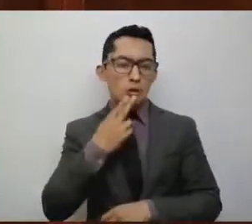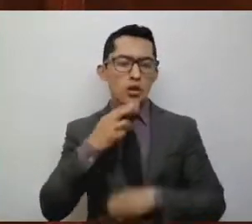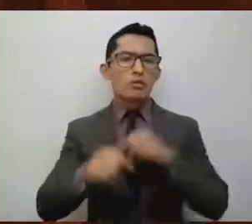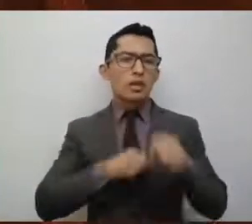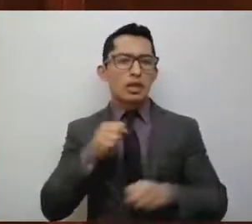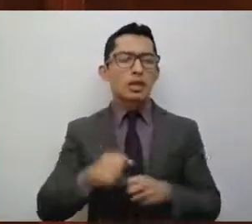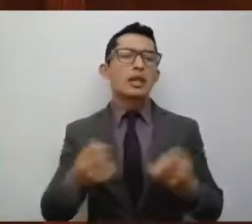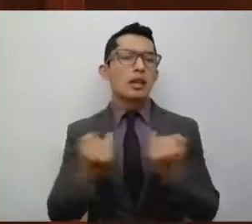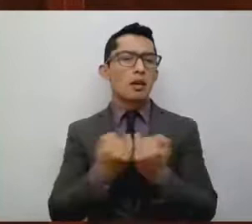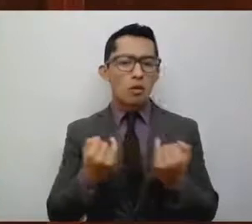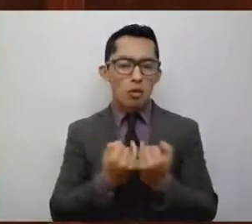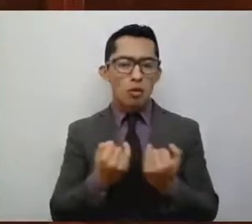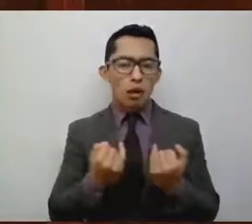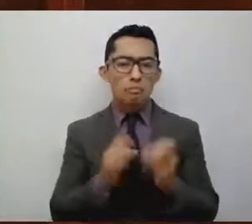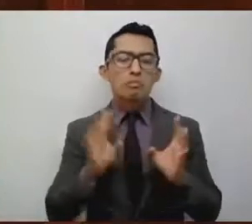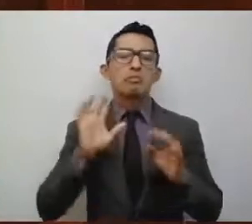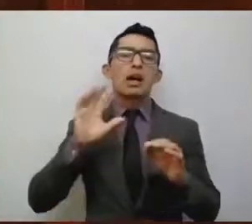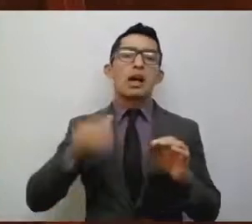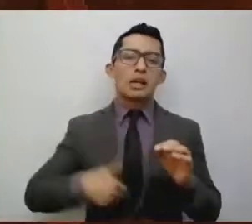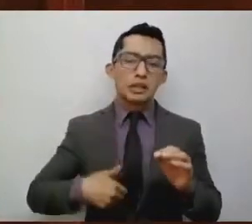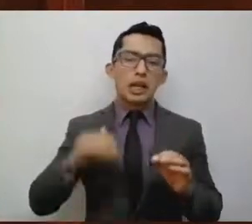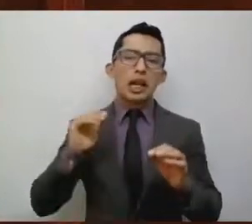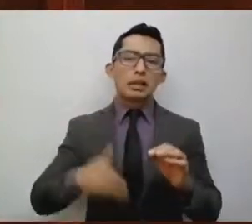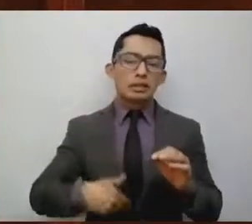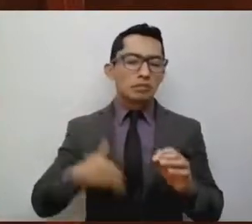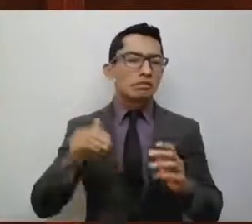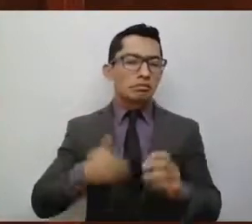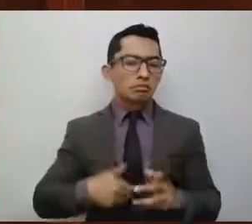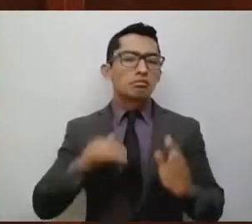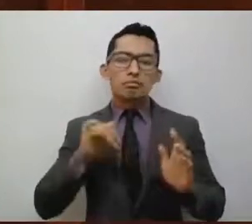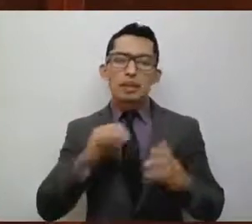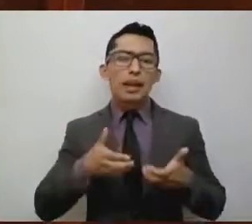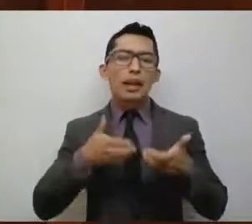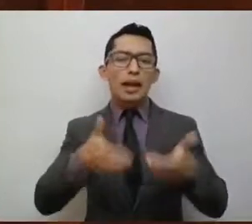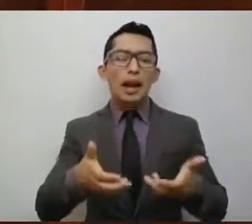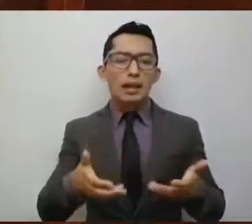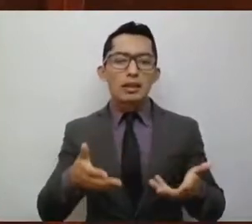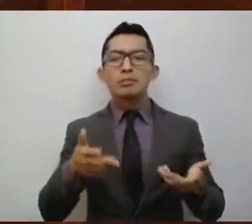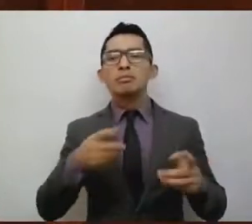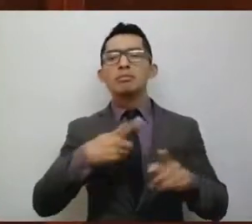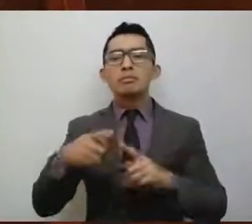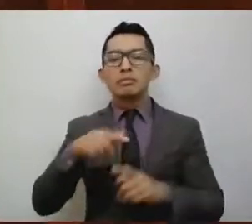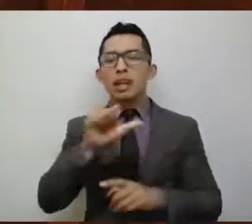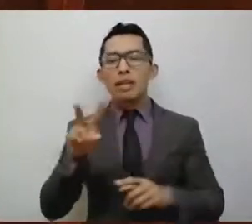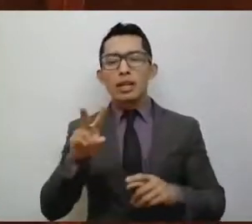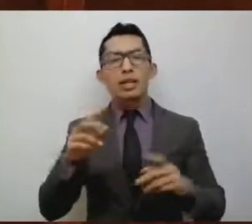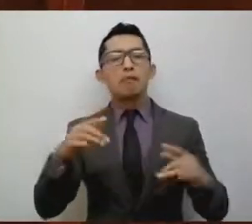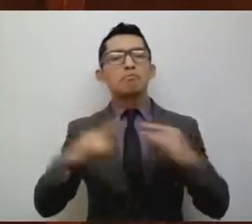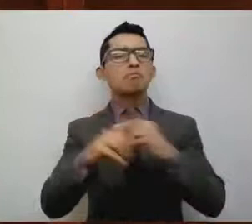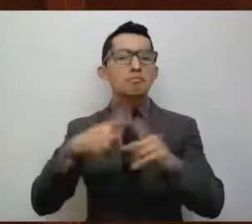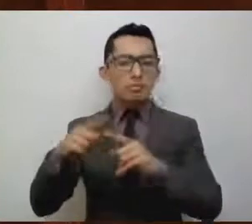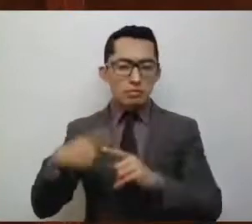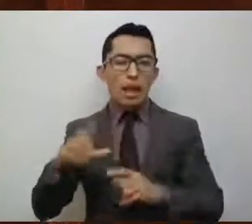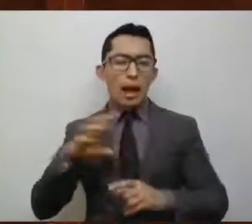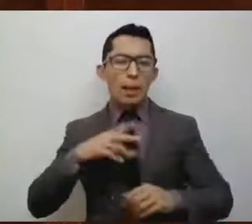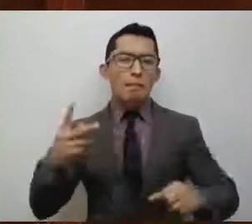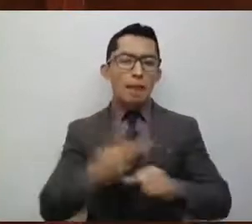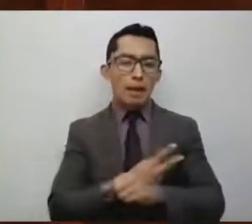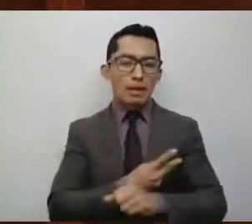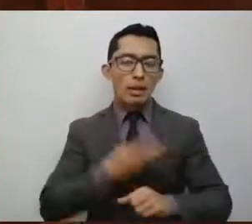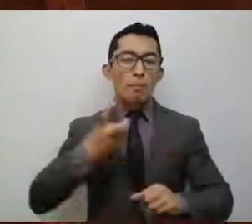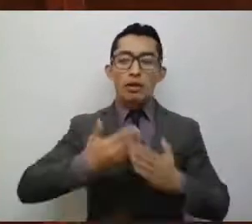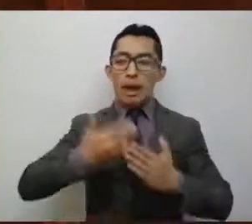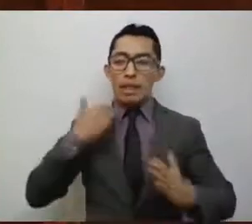enfrentado accidentes de tránsito que se presentan en las calles y avenidas. Por ello, hace un par de meses